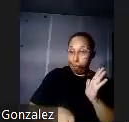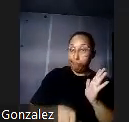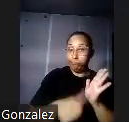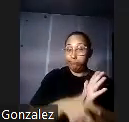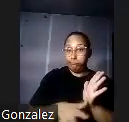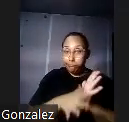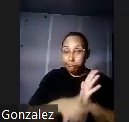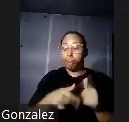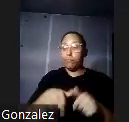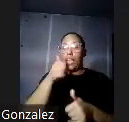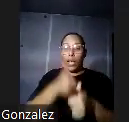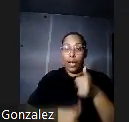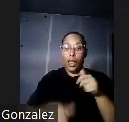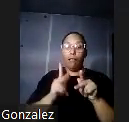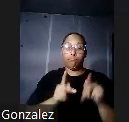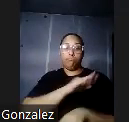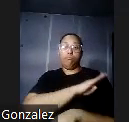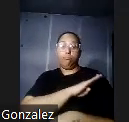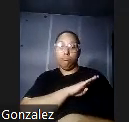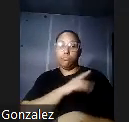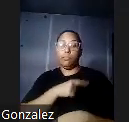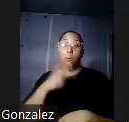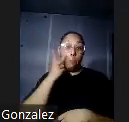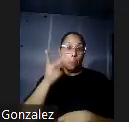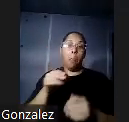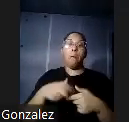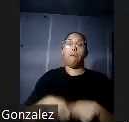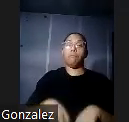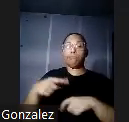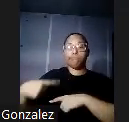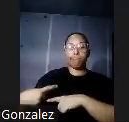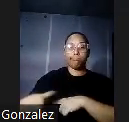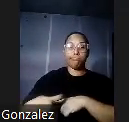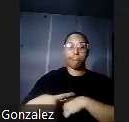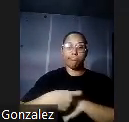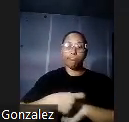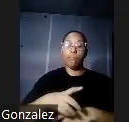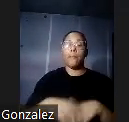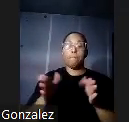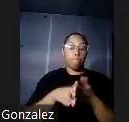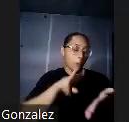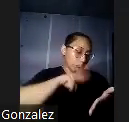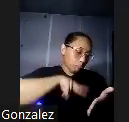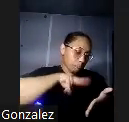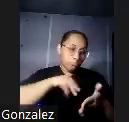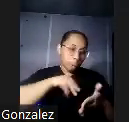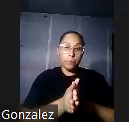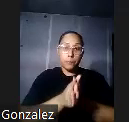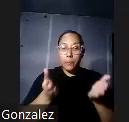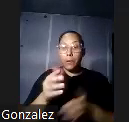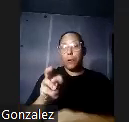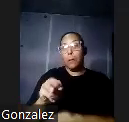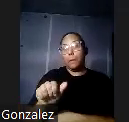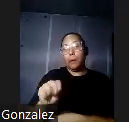pasillos grises y esponjosos en su interior. Examinó el libro de texto de Manson Tropical